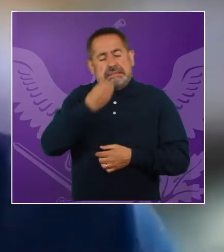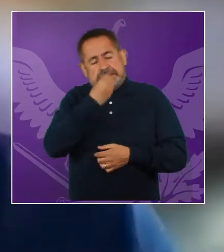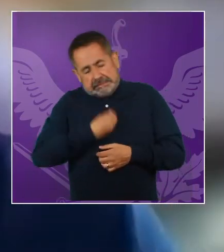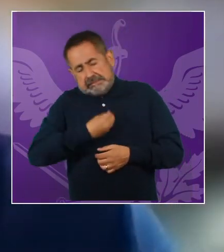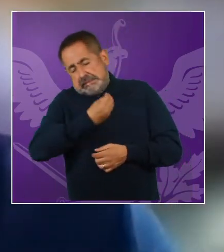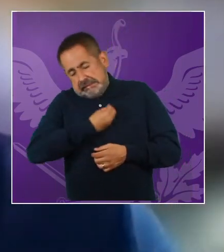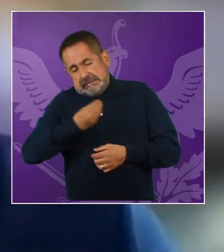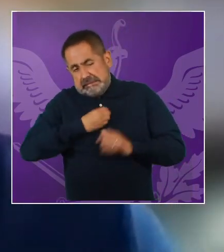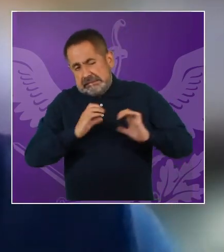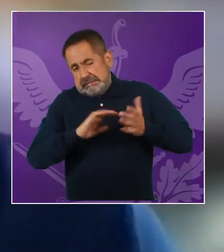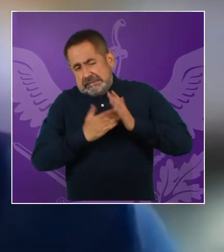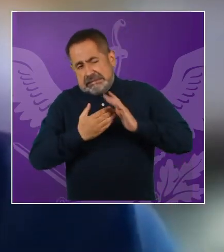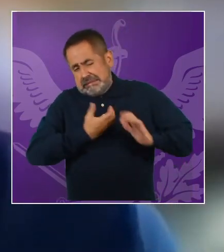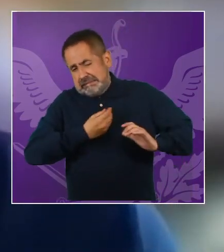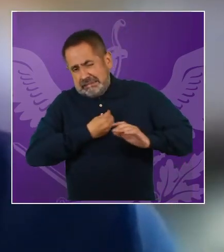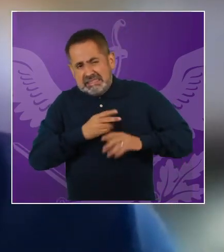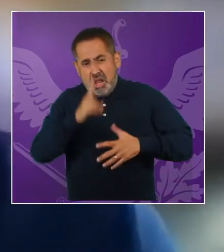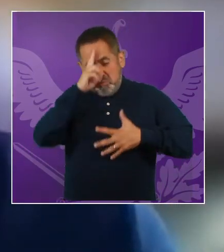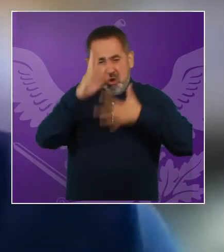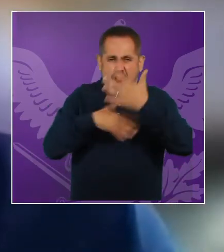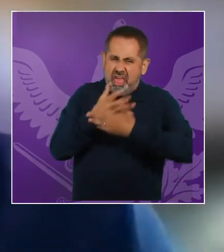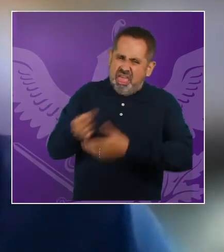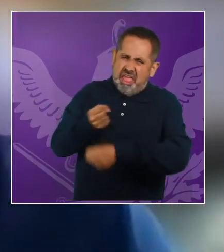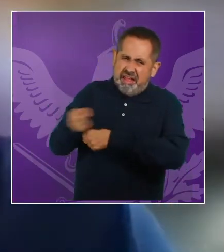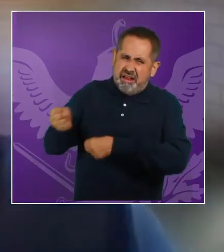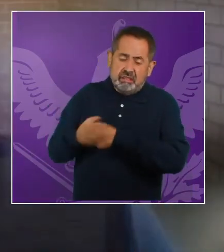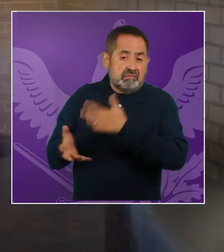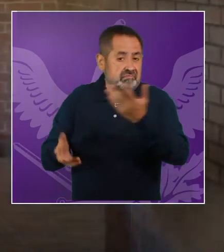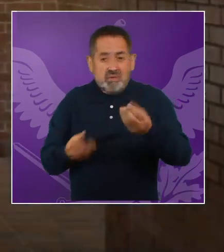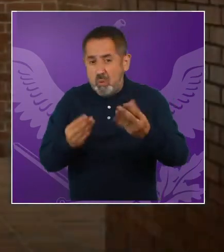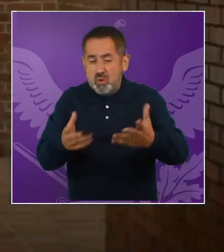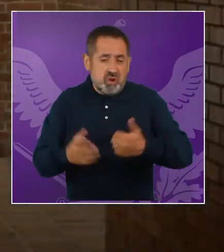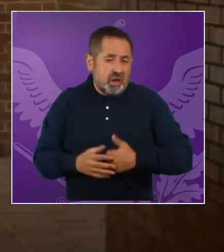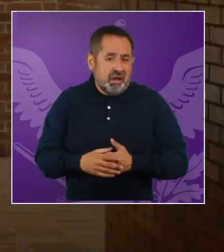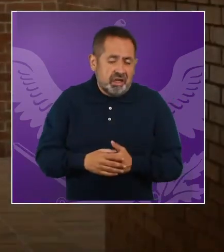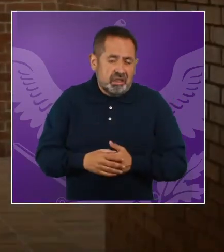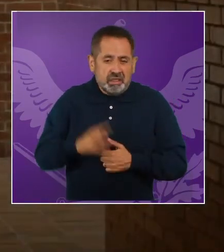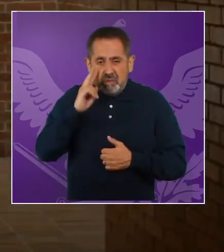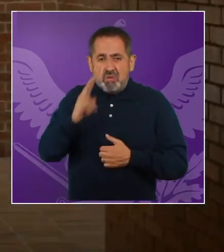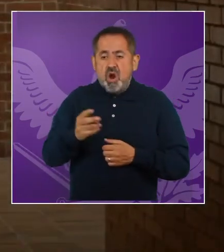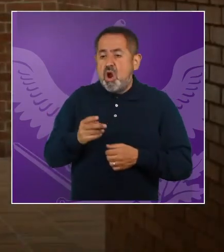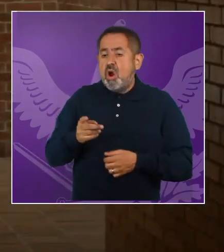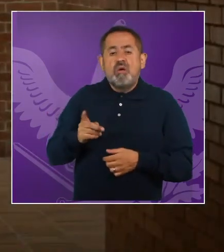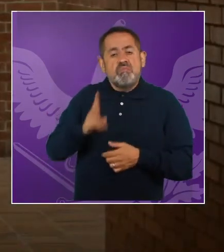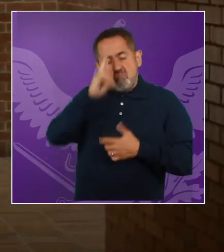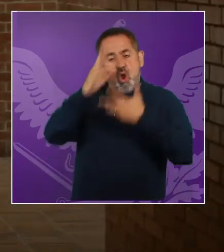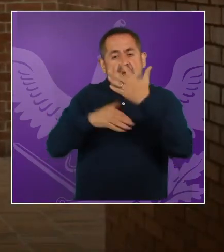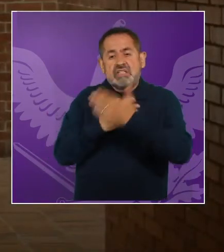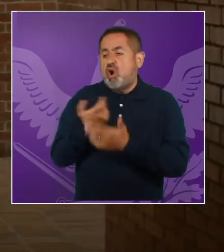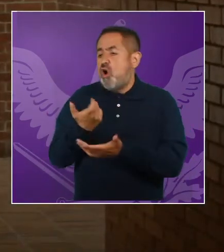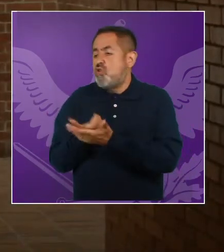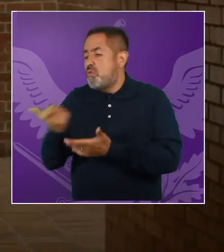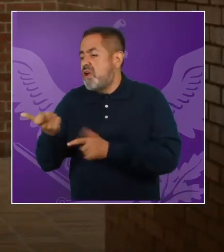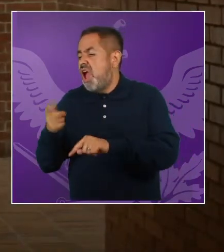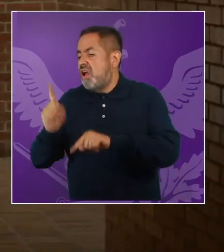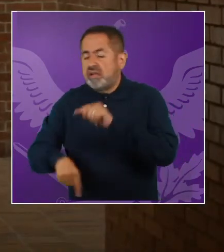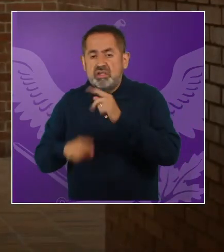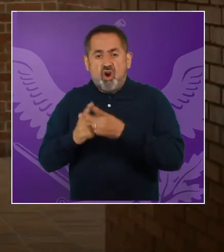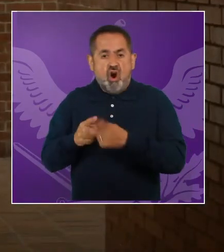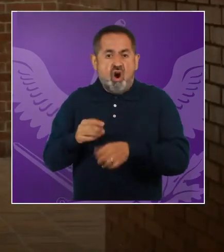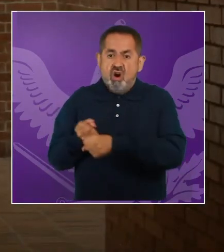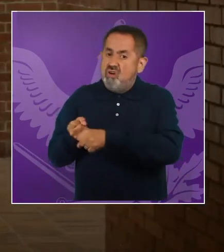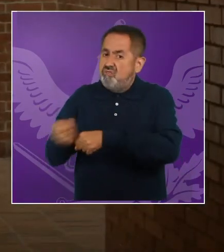trabajadoras del hogar siguen viviendo, eh, violencia en ello como, eh, eh, violencia económica,